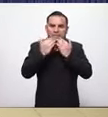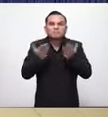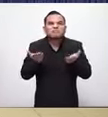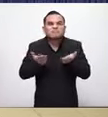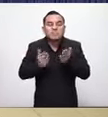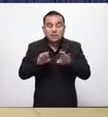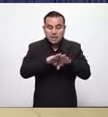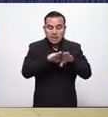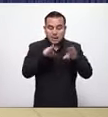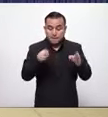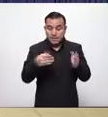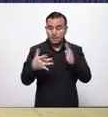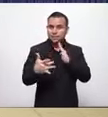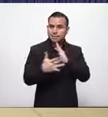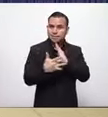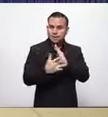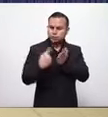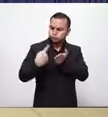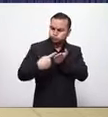haciendo en las mesas técnicas